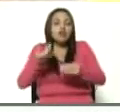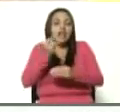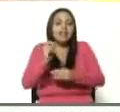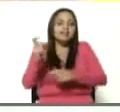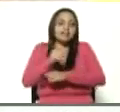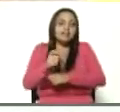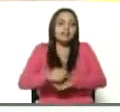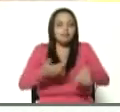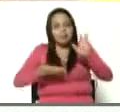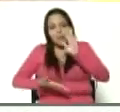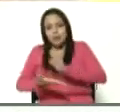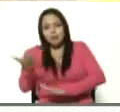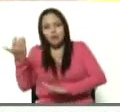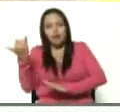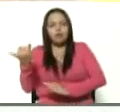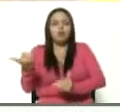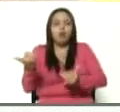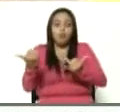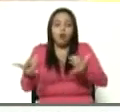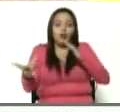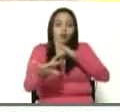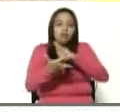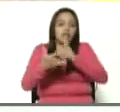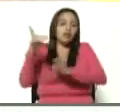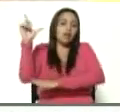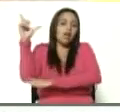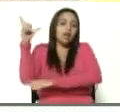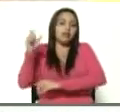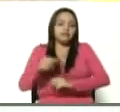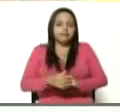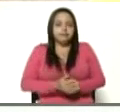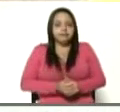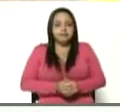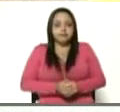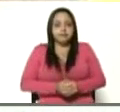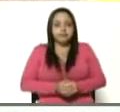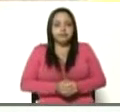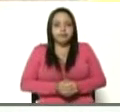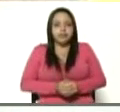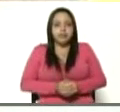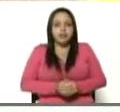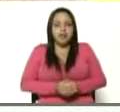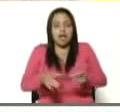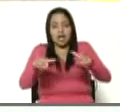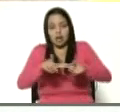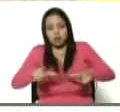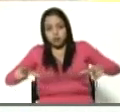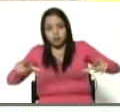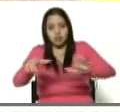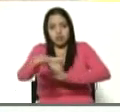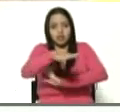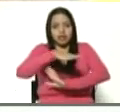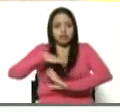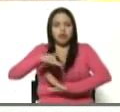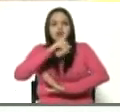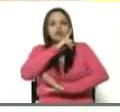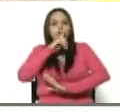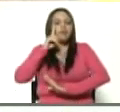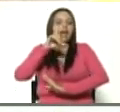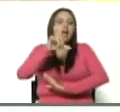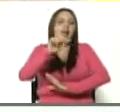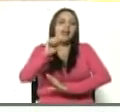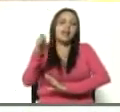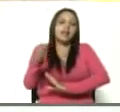directo al estado Lara, hacia la zona rural sector La Ceiba,